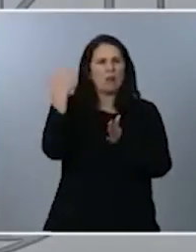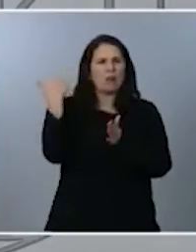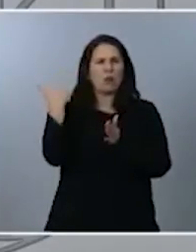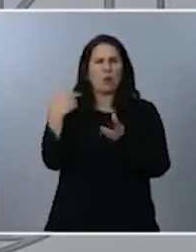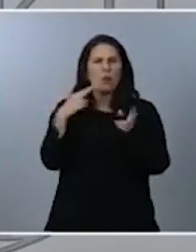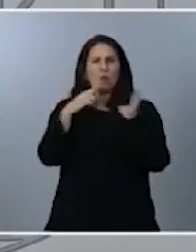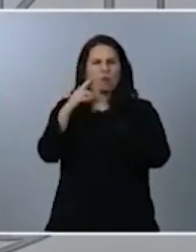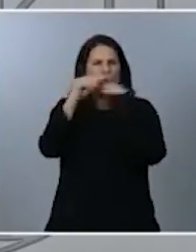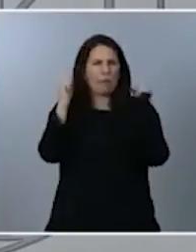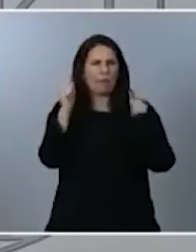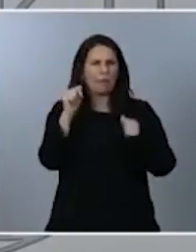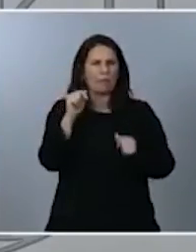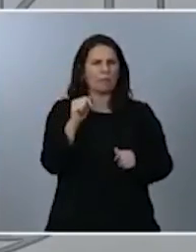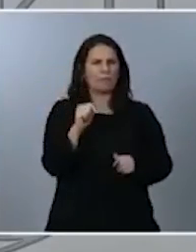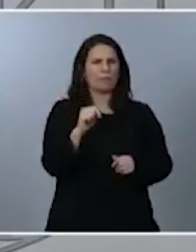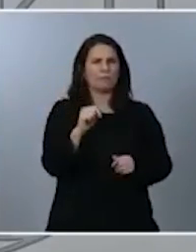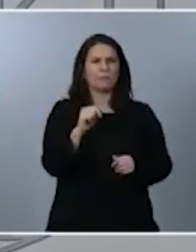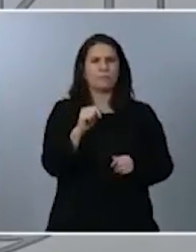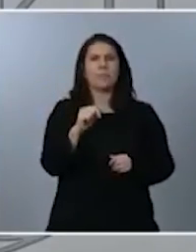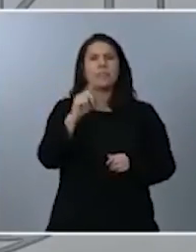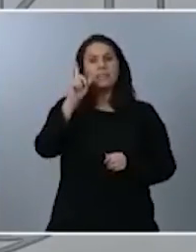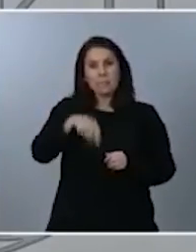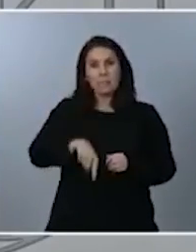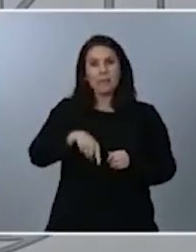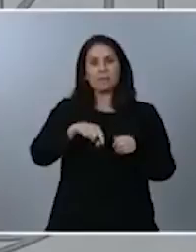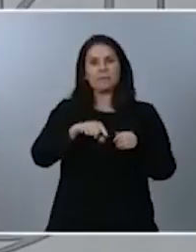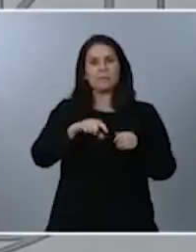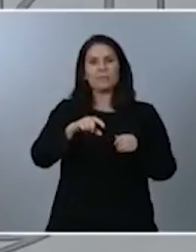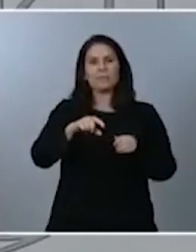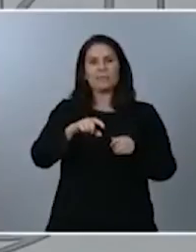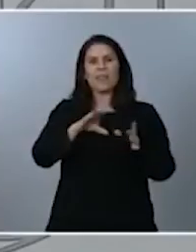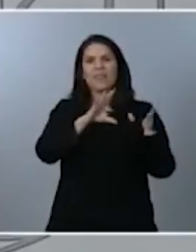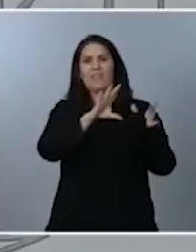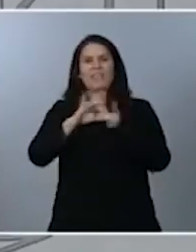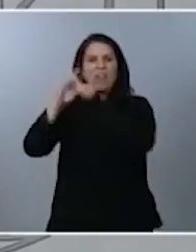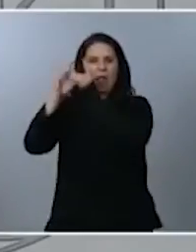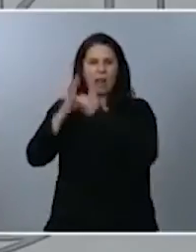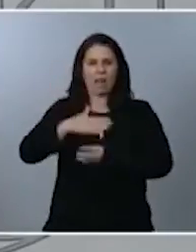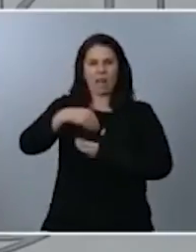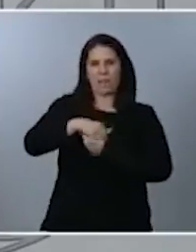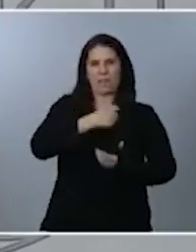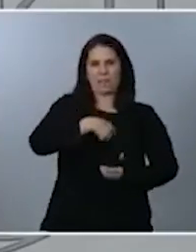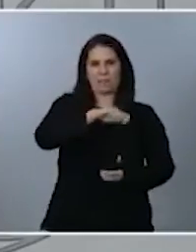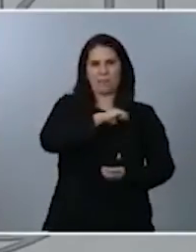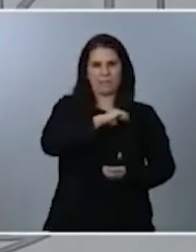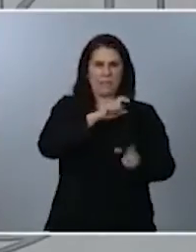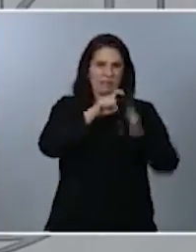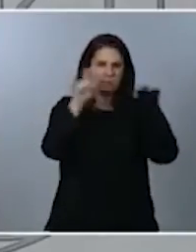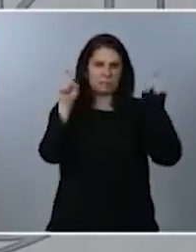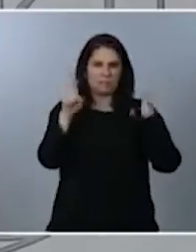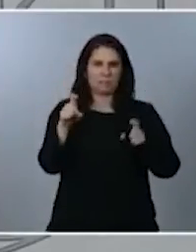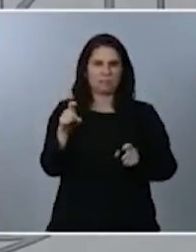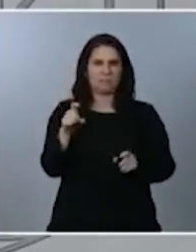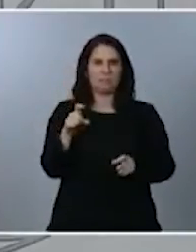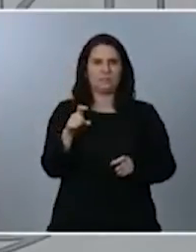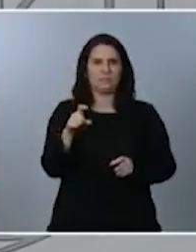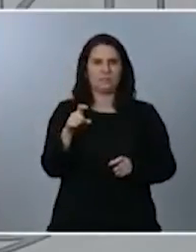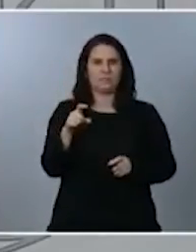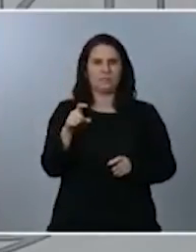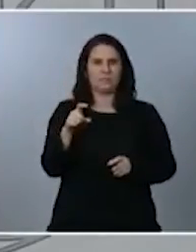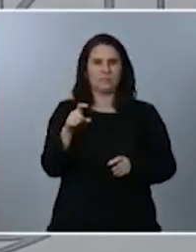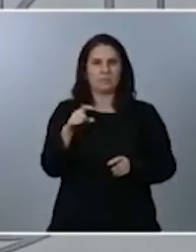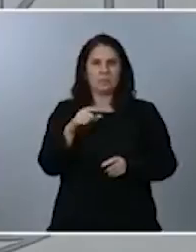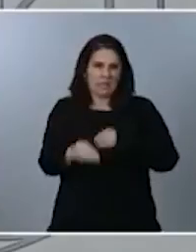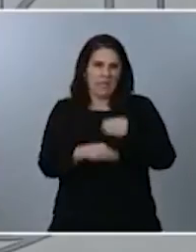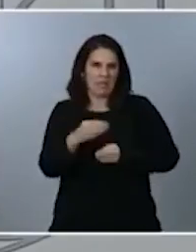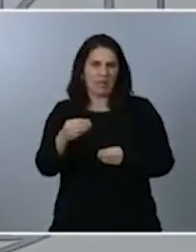para filiales también al interior de España. Es decir, tal como está concebida la desgrabación, que no hace distingo entre